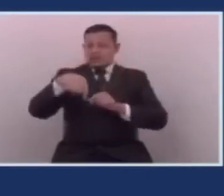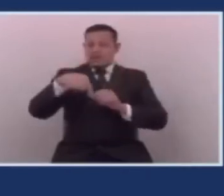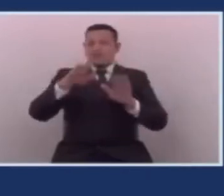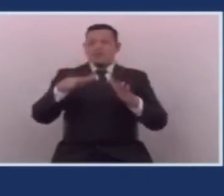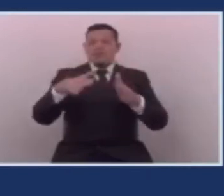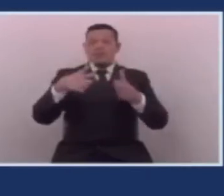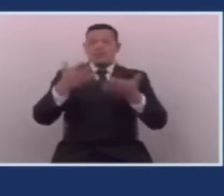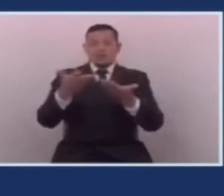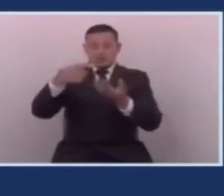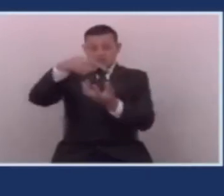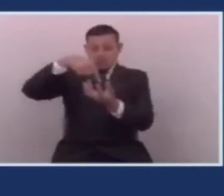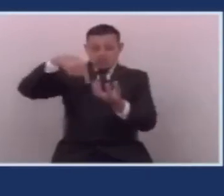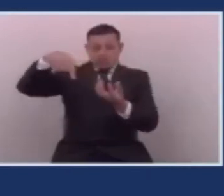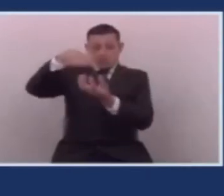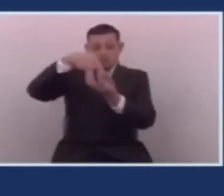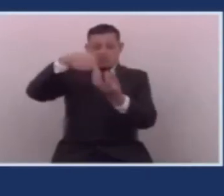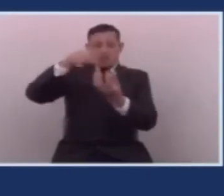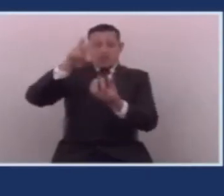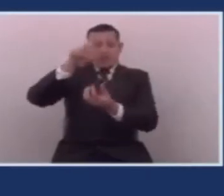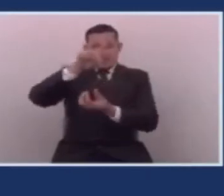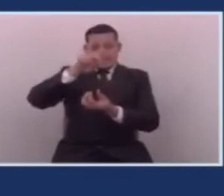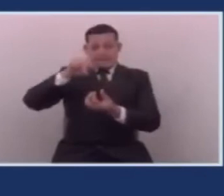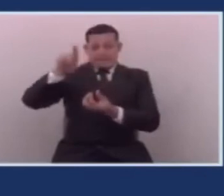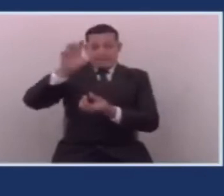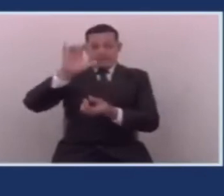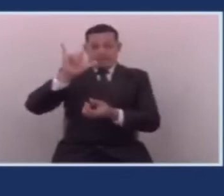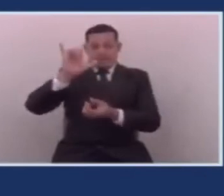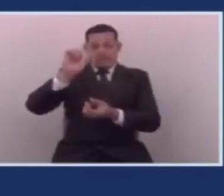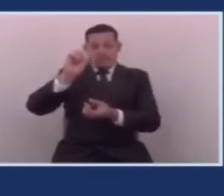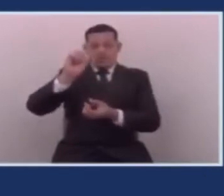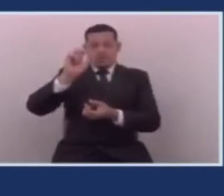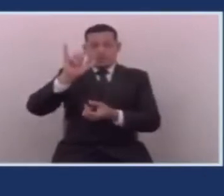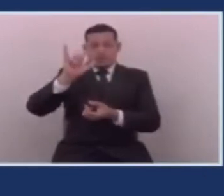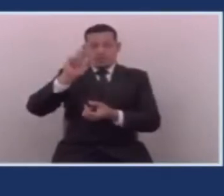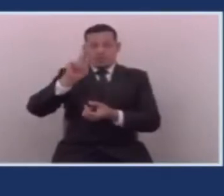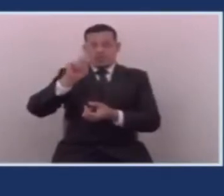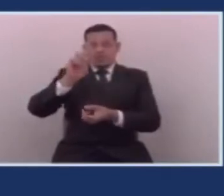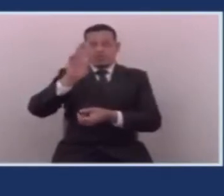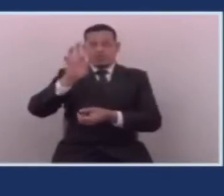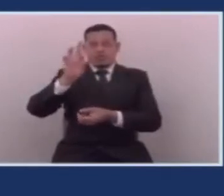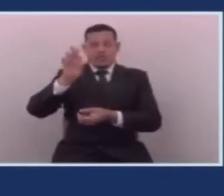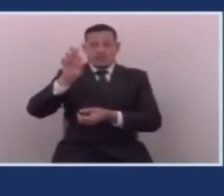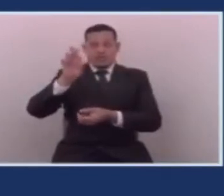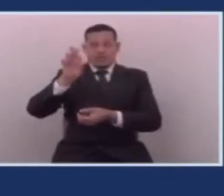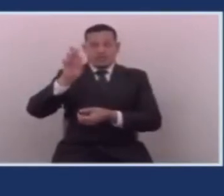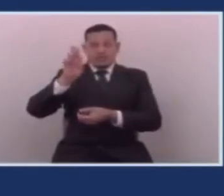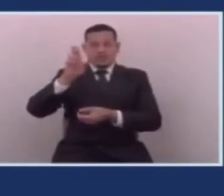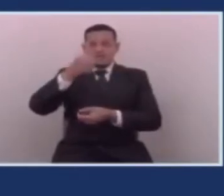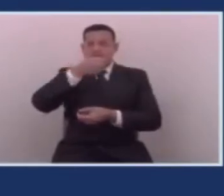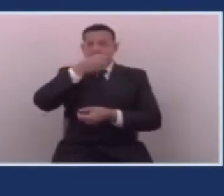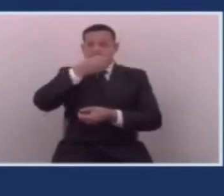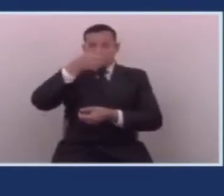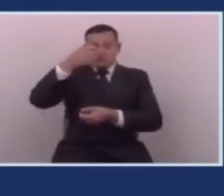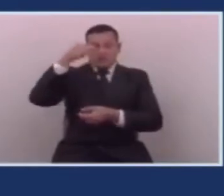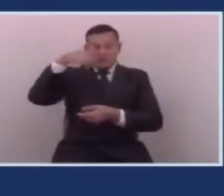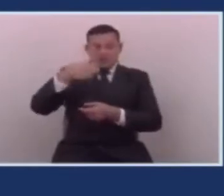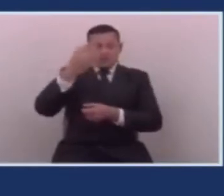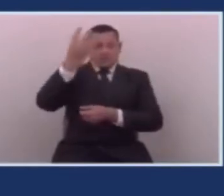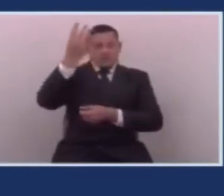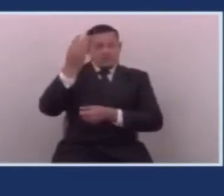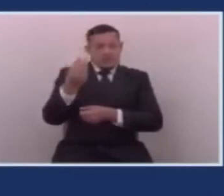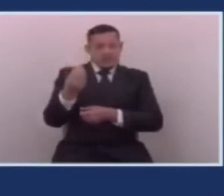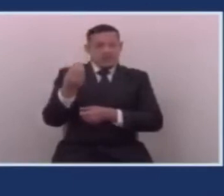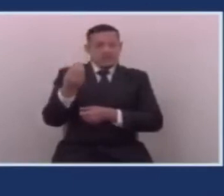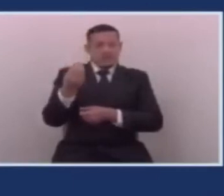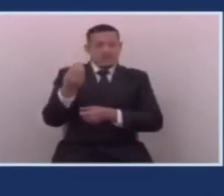Por eso es que a ustedes, amigos youtubers y generadores de contenido, este día,